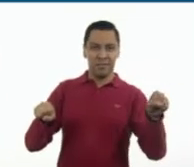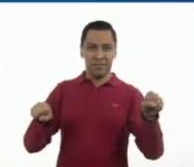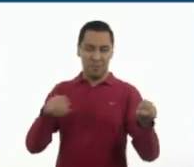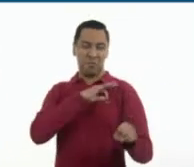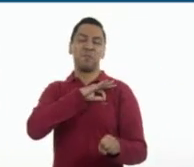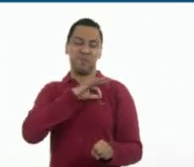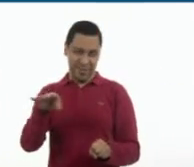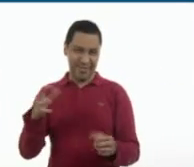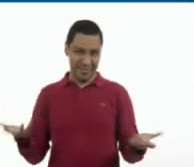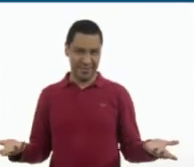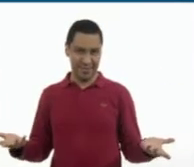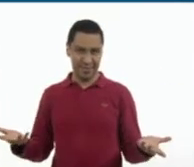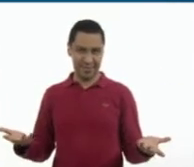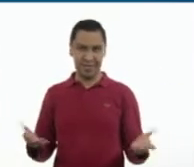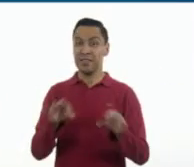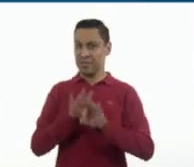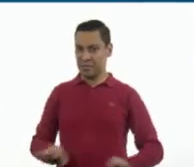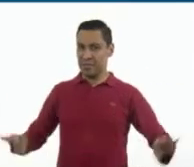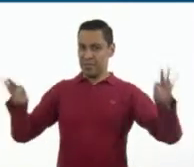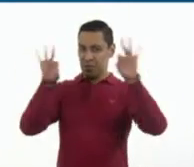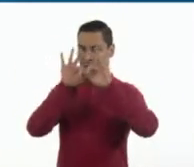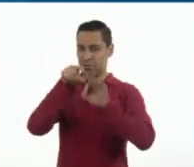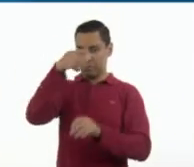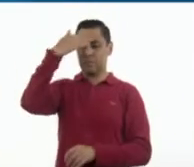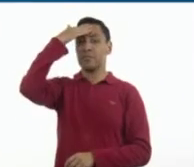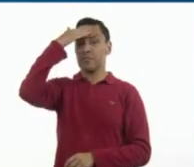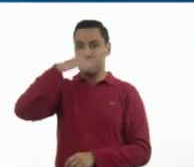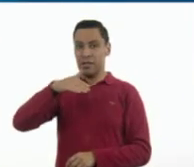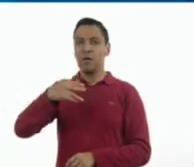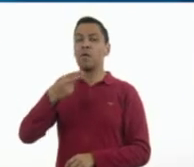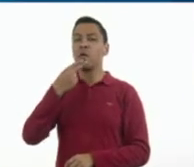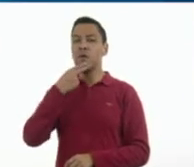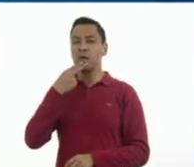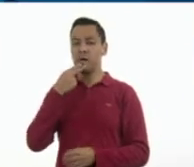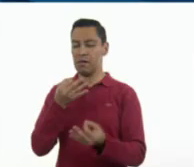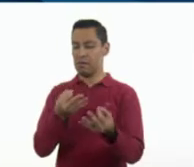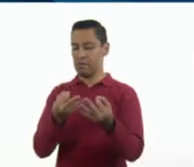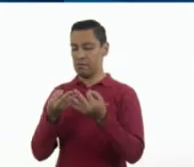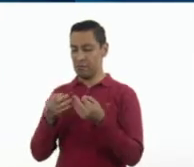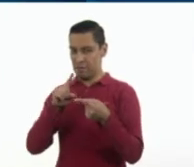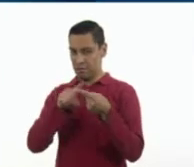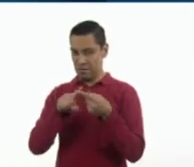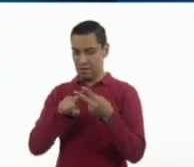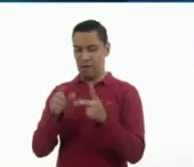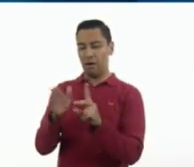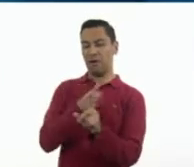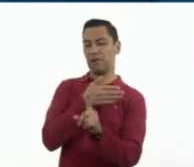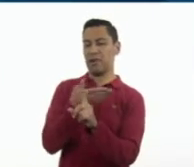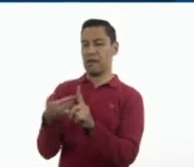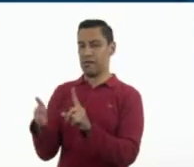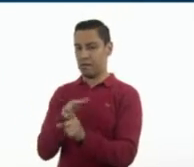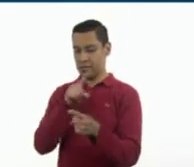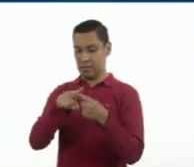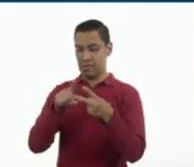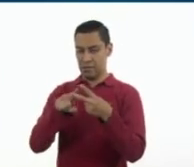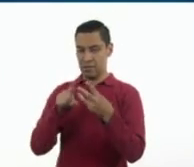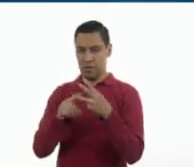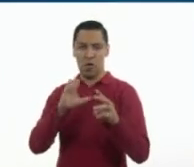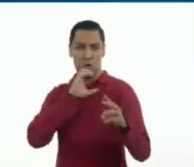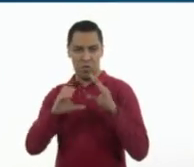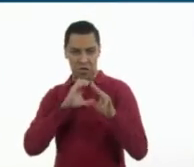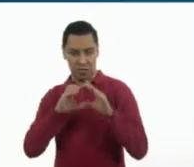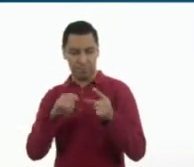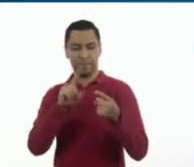ofreciendo. Ahora, es muy importante que sepamos esto. Por usan tres elementos principalmente de comunicación. Uno